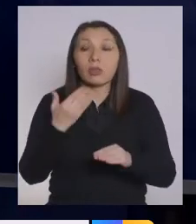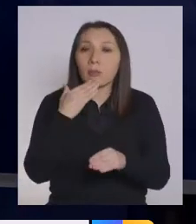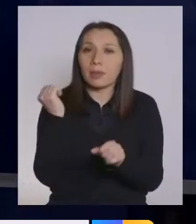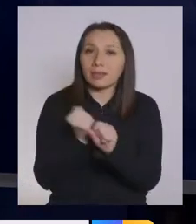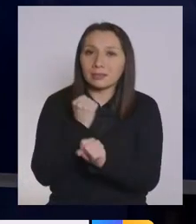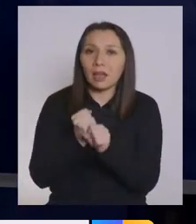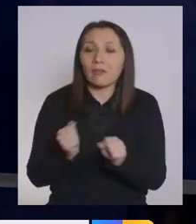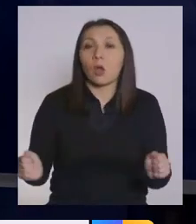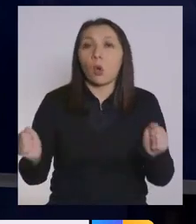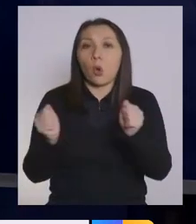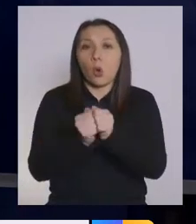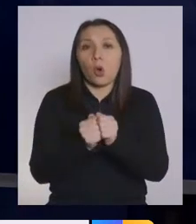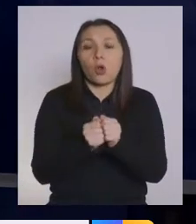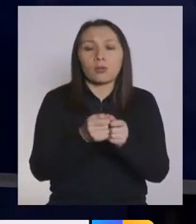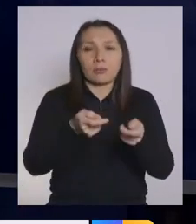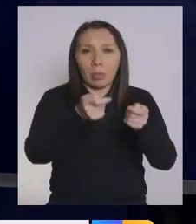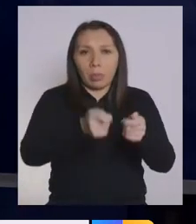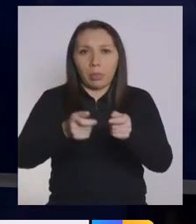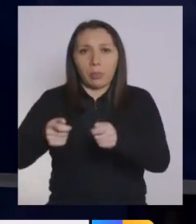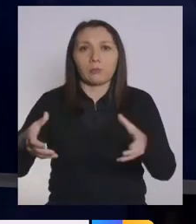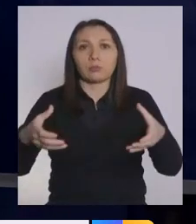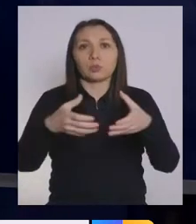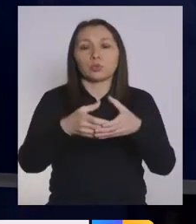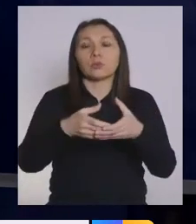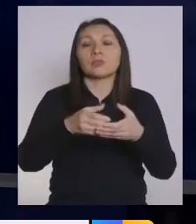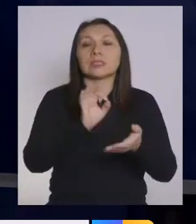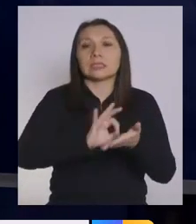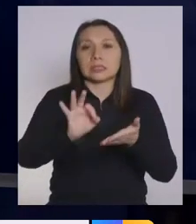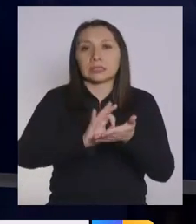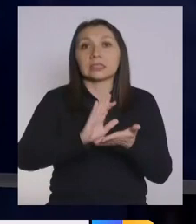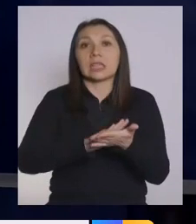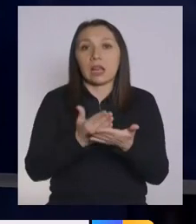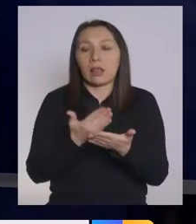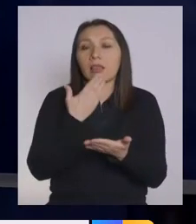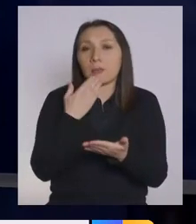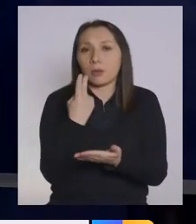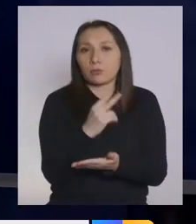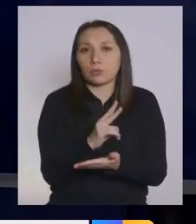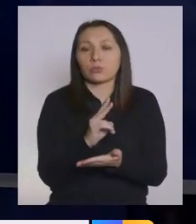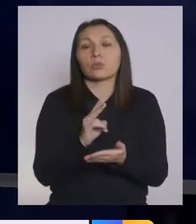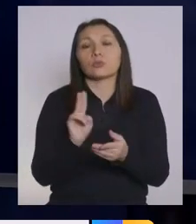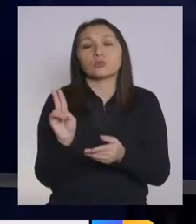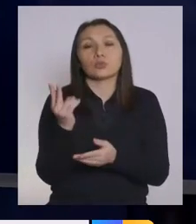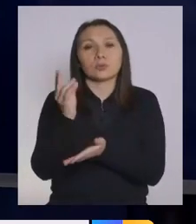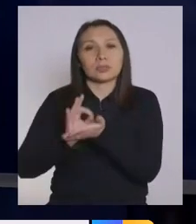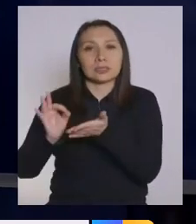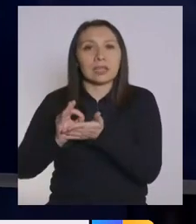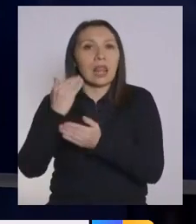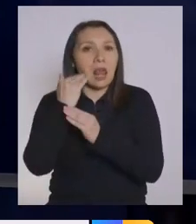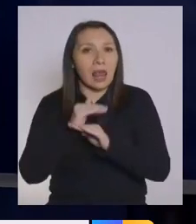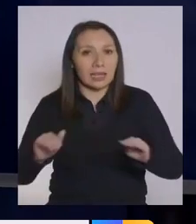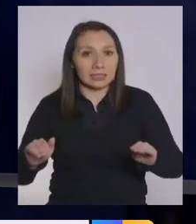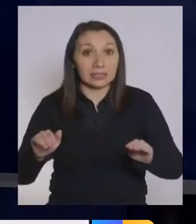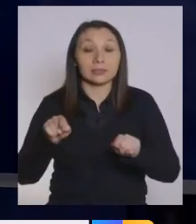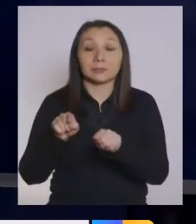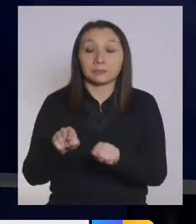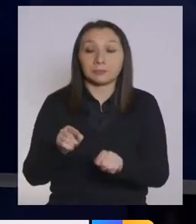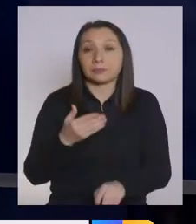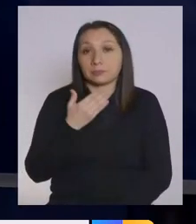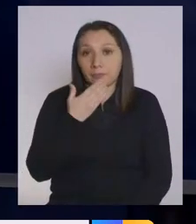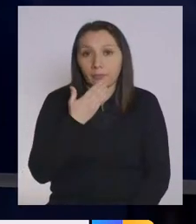se hizo en conjunto con los equipos expertos de la subsecretaría de salud, también de la subsecretaría de la niñez. Bueno, y